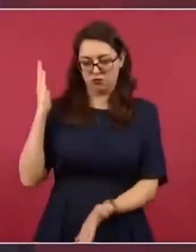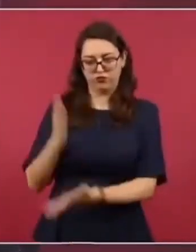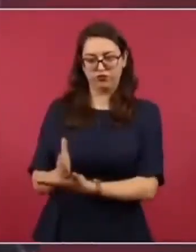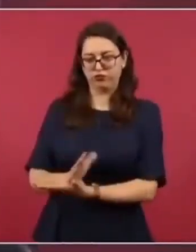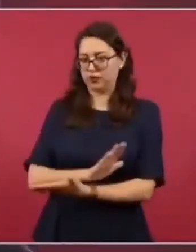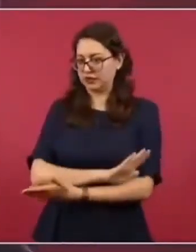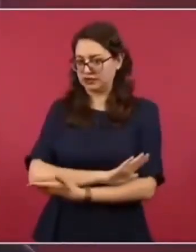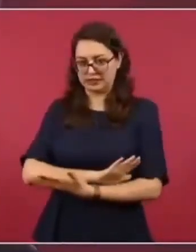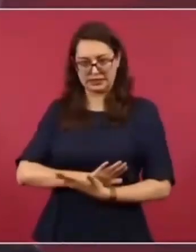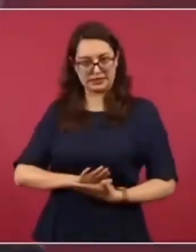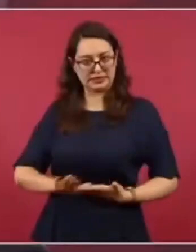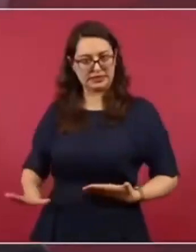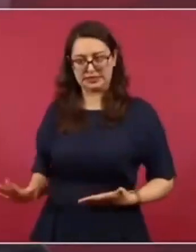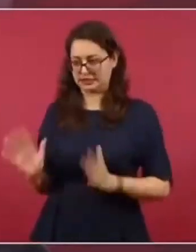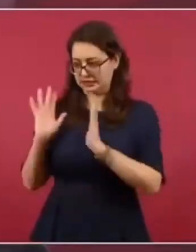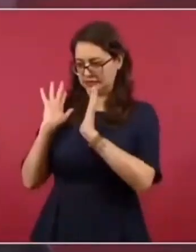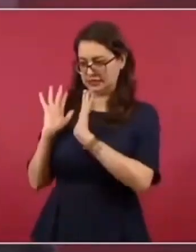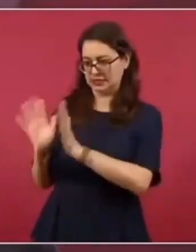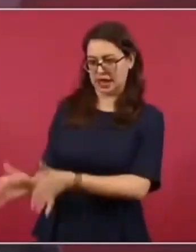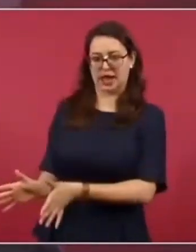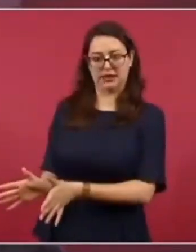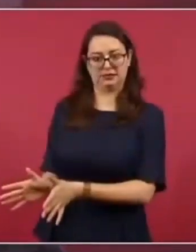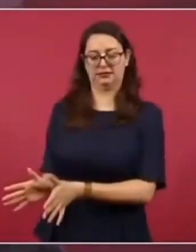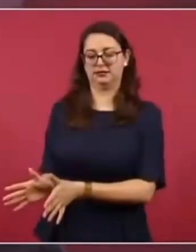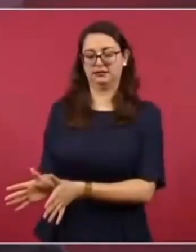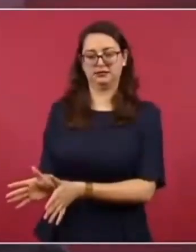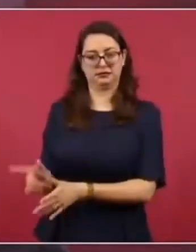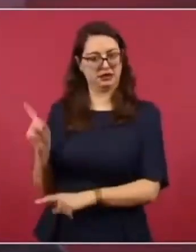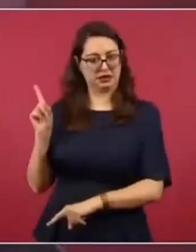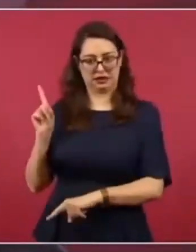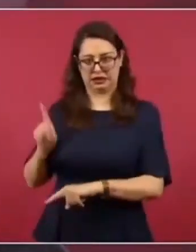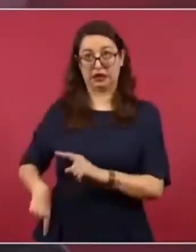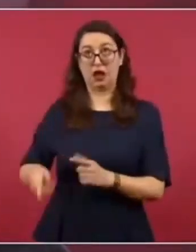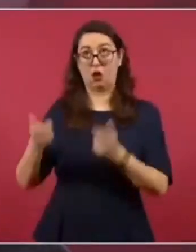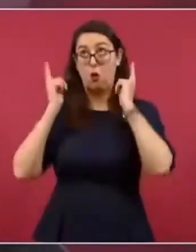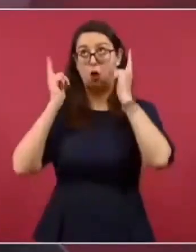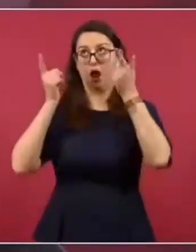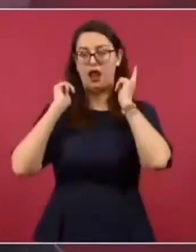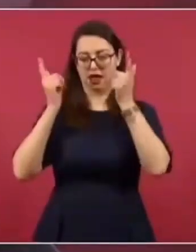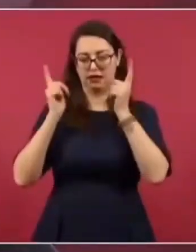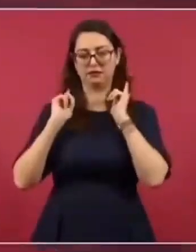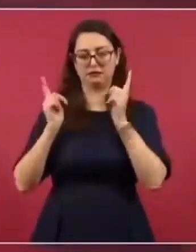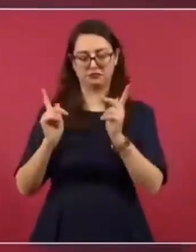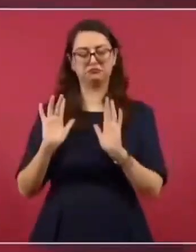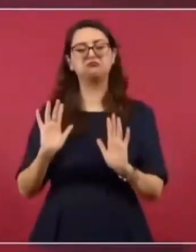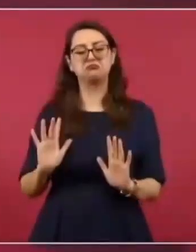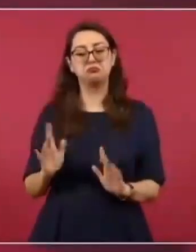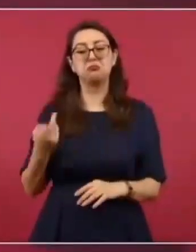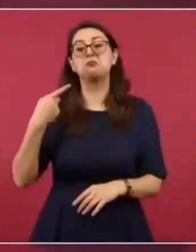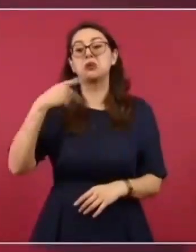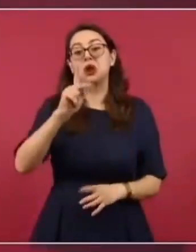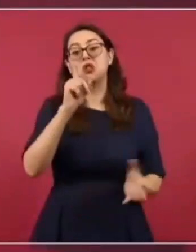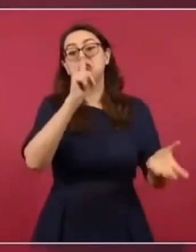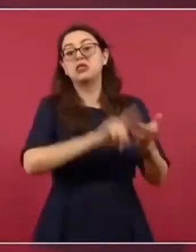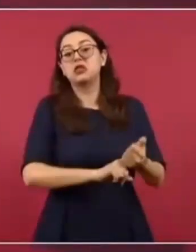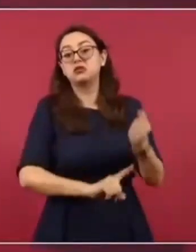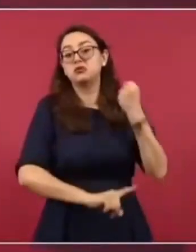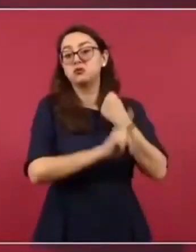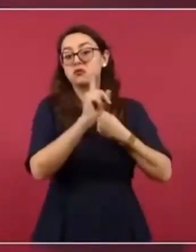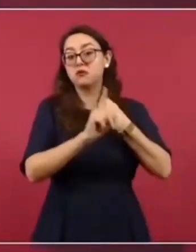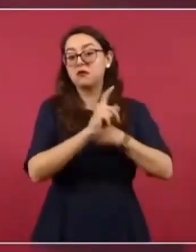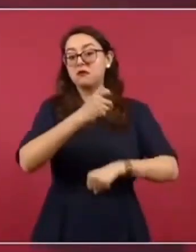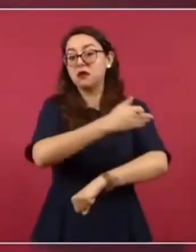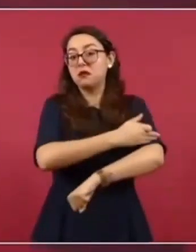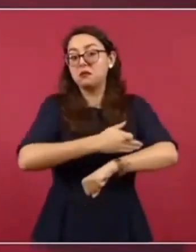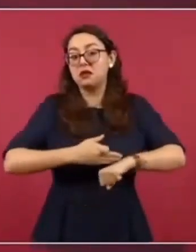Si existe esa crisis familiar, social, y los jóvenes